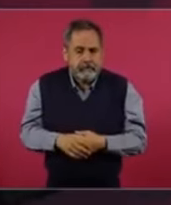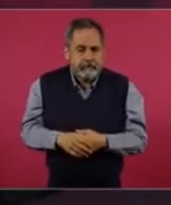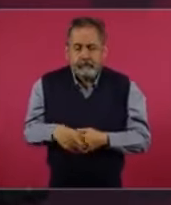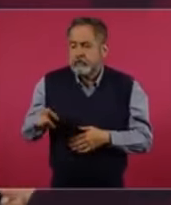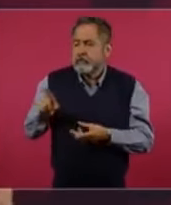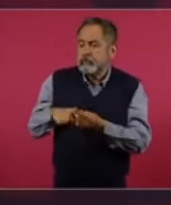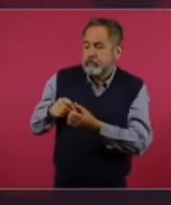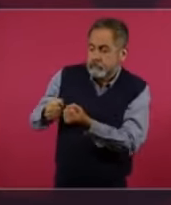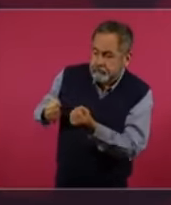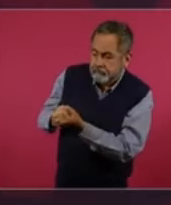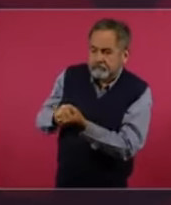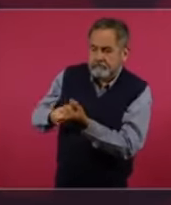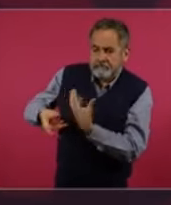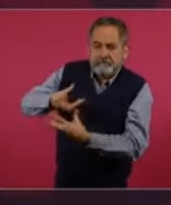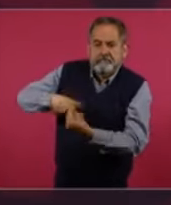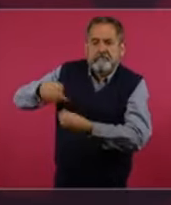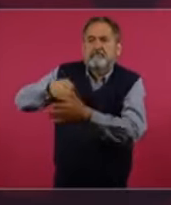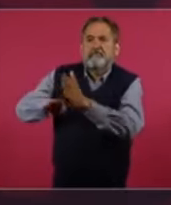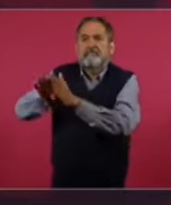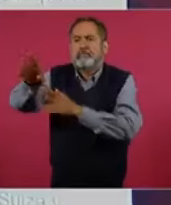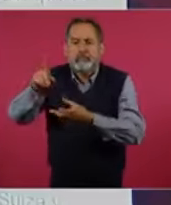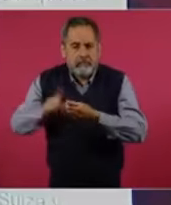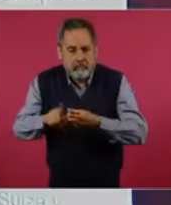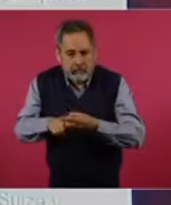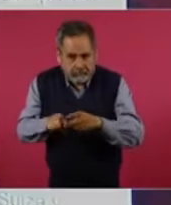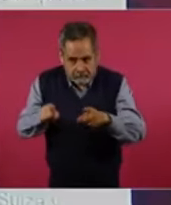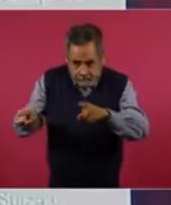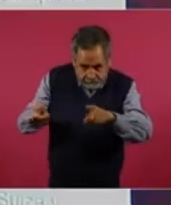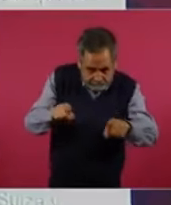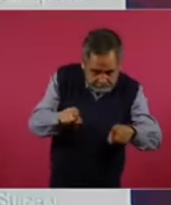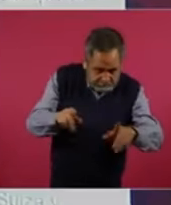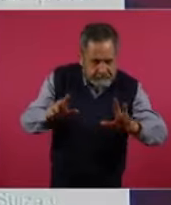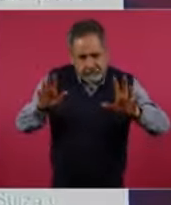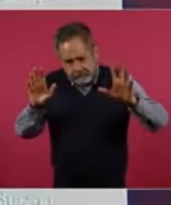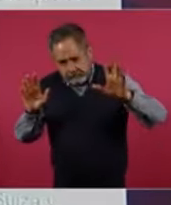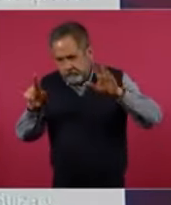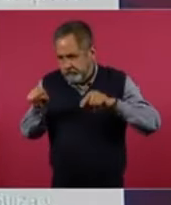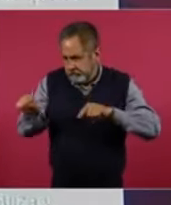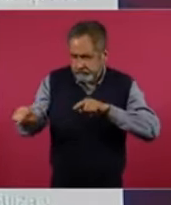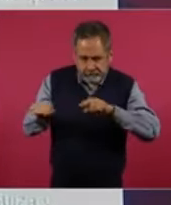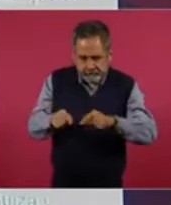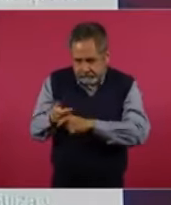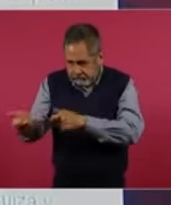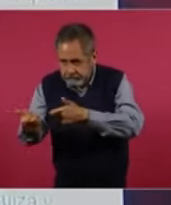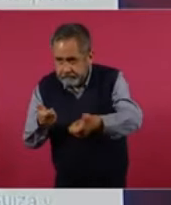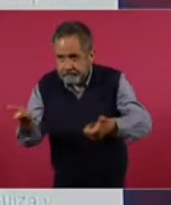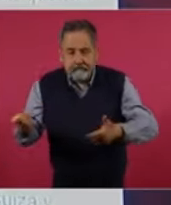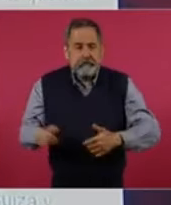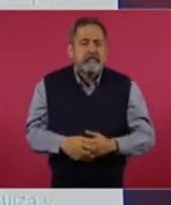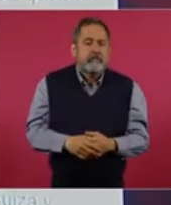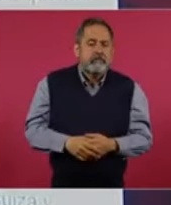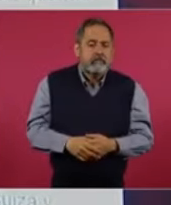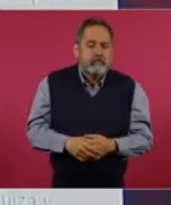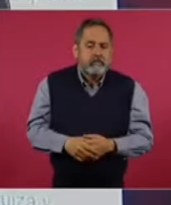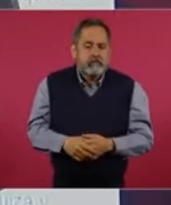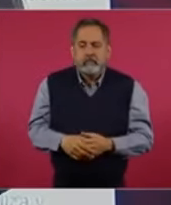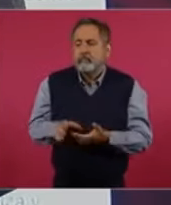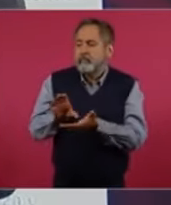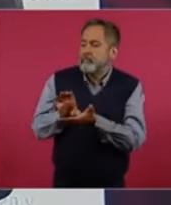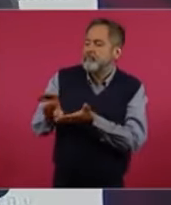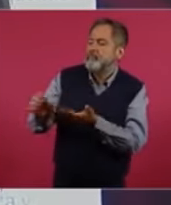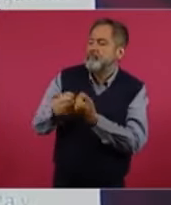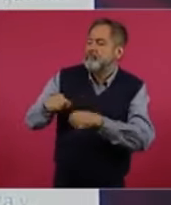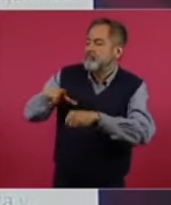para el desarrollo, la inversión social,